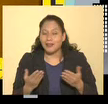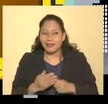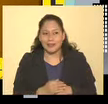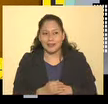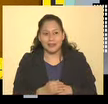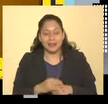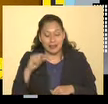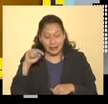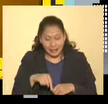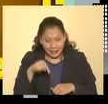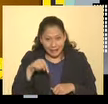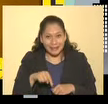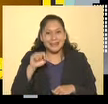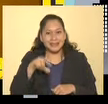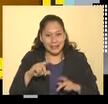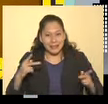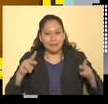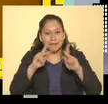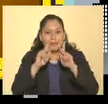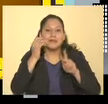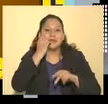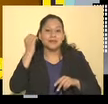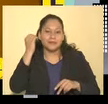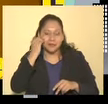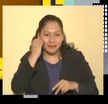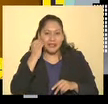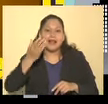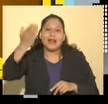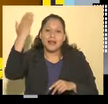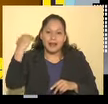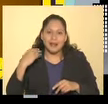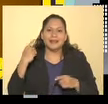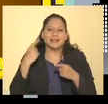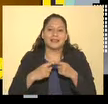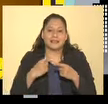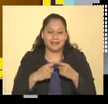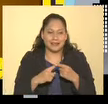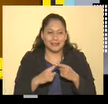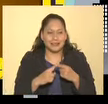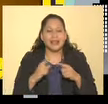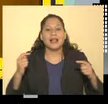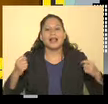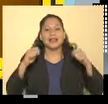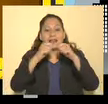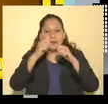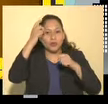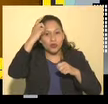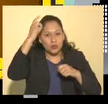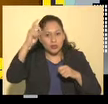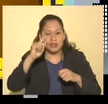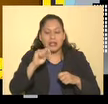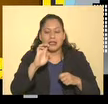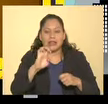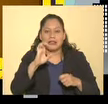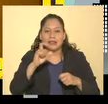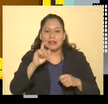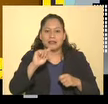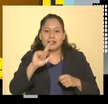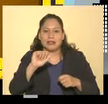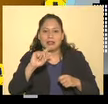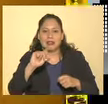aquí, aquí en el Palacio del Arzobispado estuvo antes el templo del dios Tezcatlipoca.